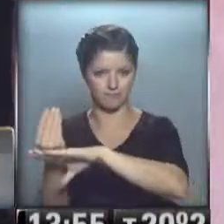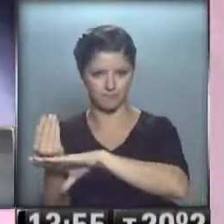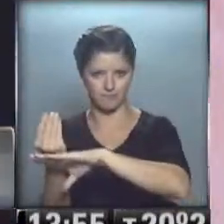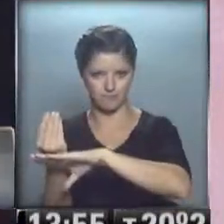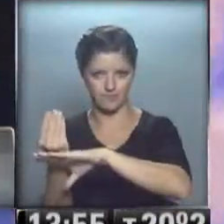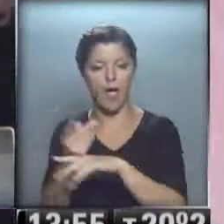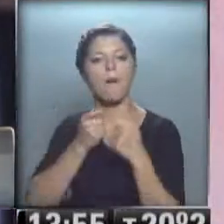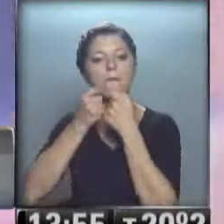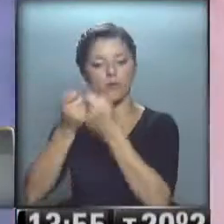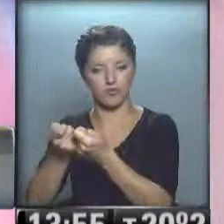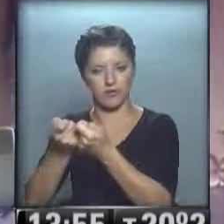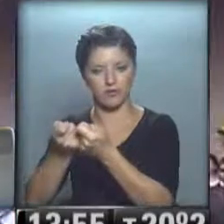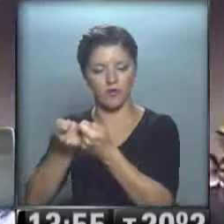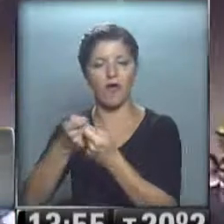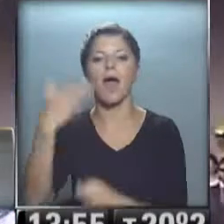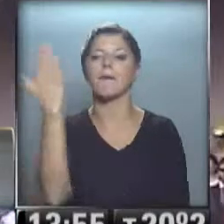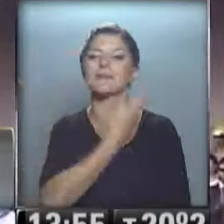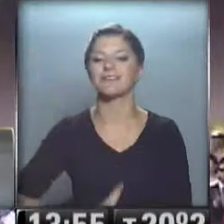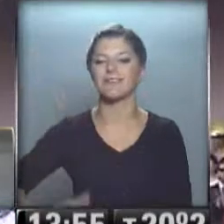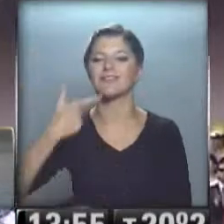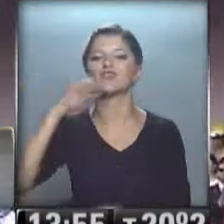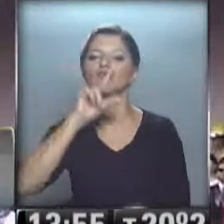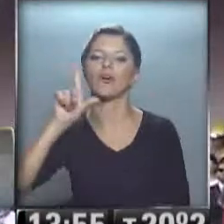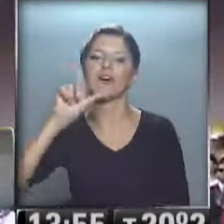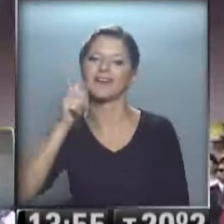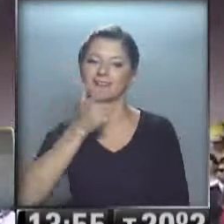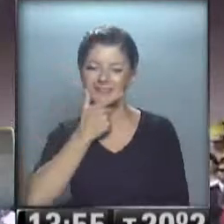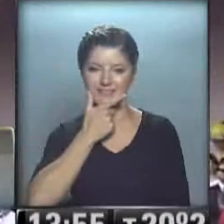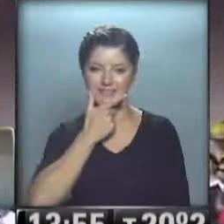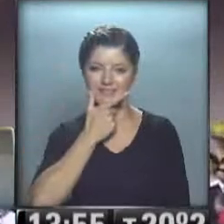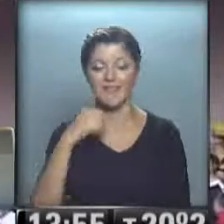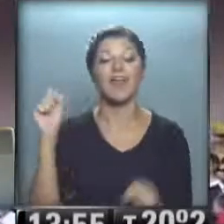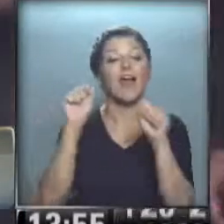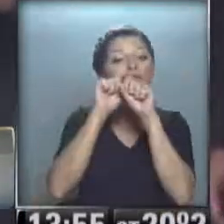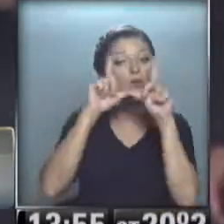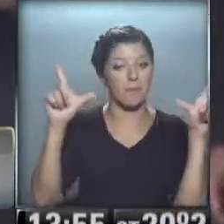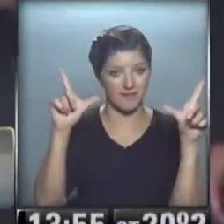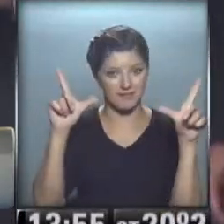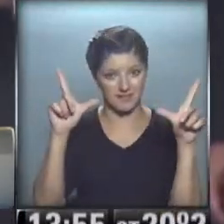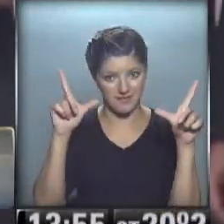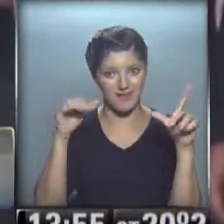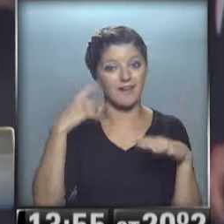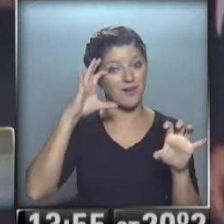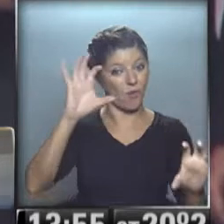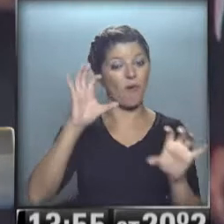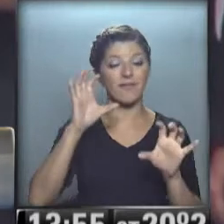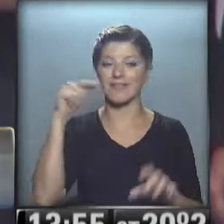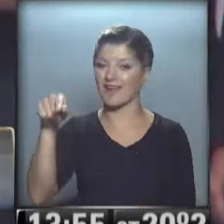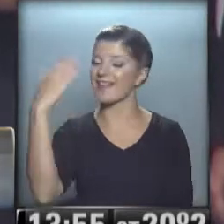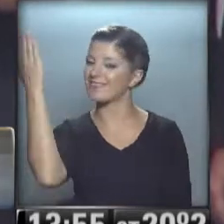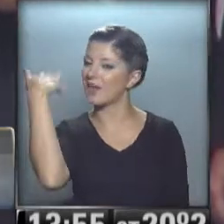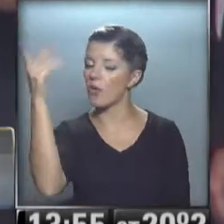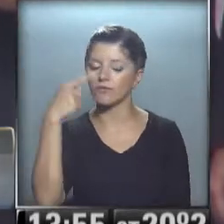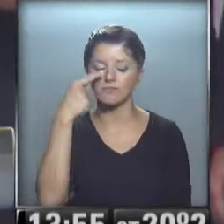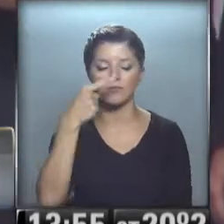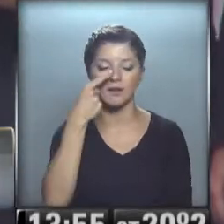apoyando a Luis Guillermo Solís. La sorpresa de las elecciones, recordémoslo, les digo que el discurso muy